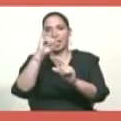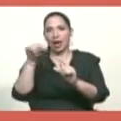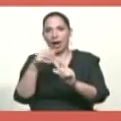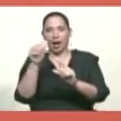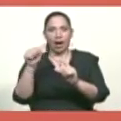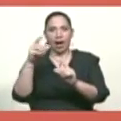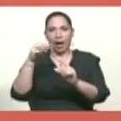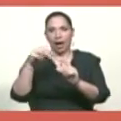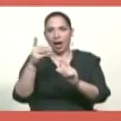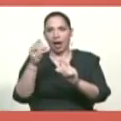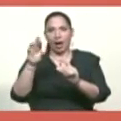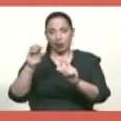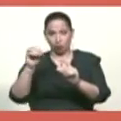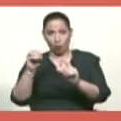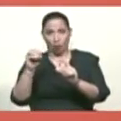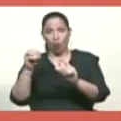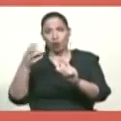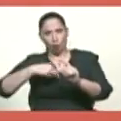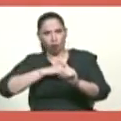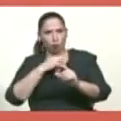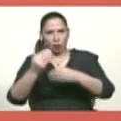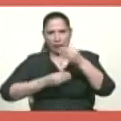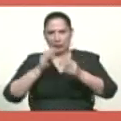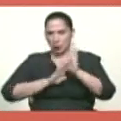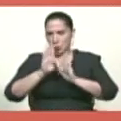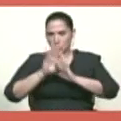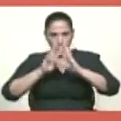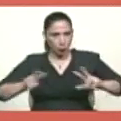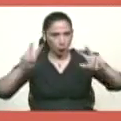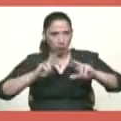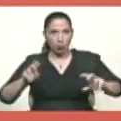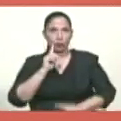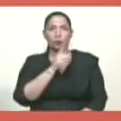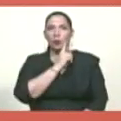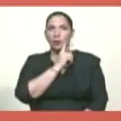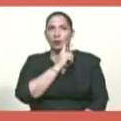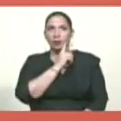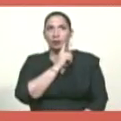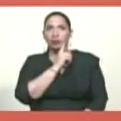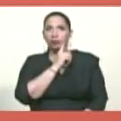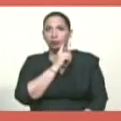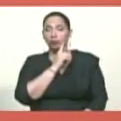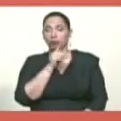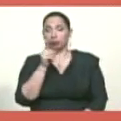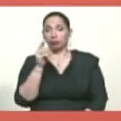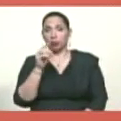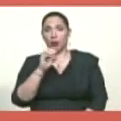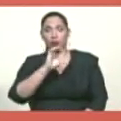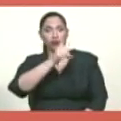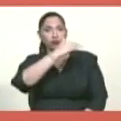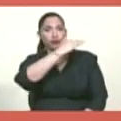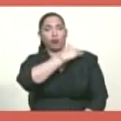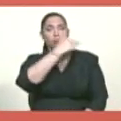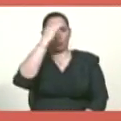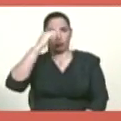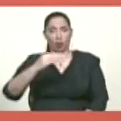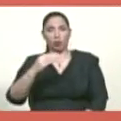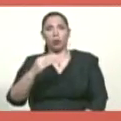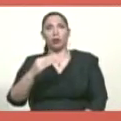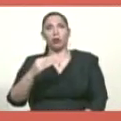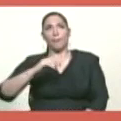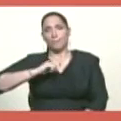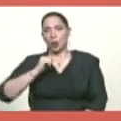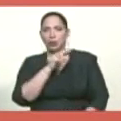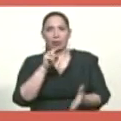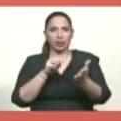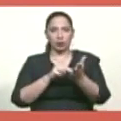investigación que se está desarrollando en estos momentos el nombre y el grado de este general alias Alejandro de la Policía